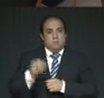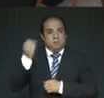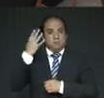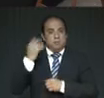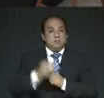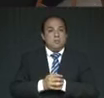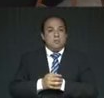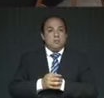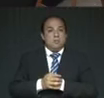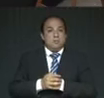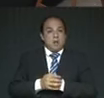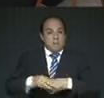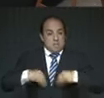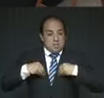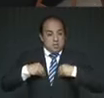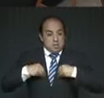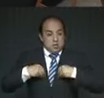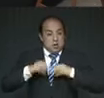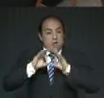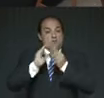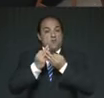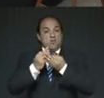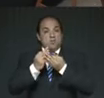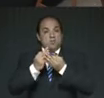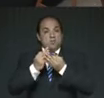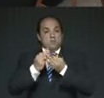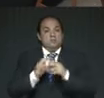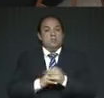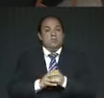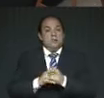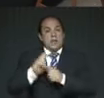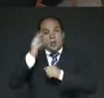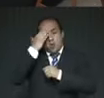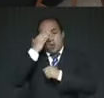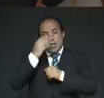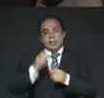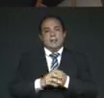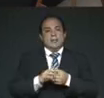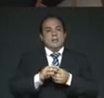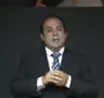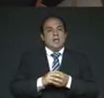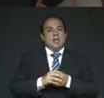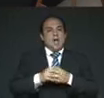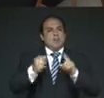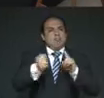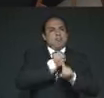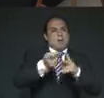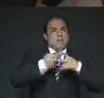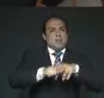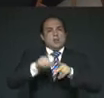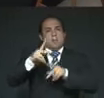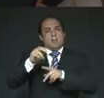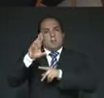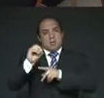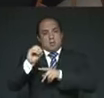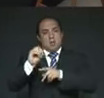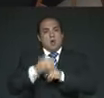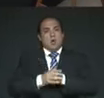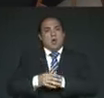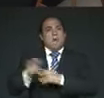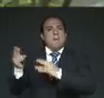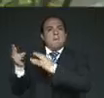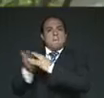Una forma de remontar la cadena de violencias que inició Pedro de Alvarado con la masacre de Tóxcatl,